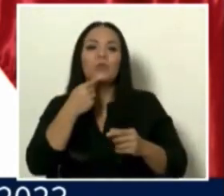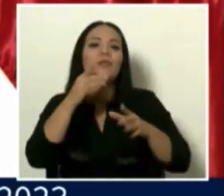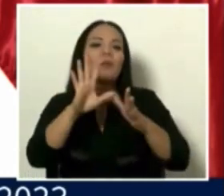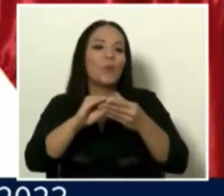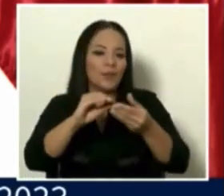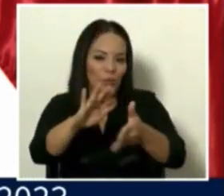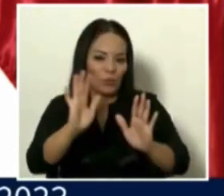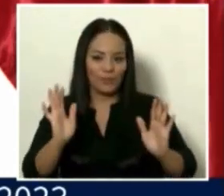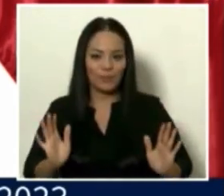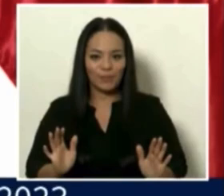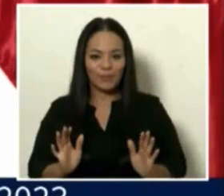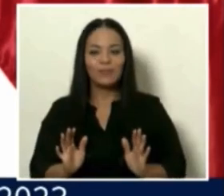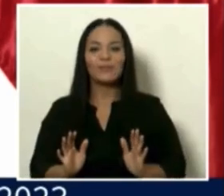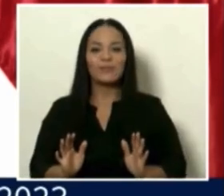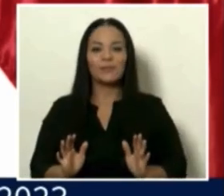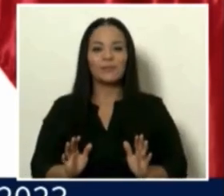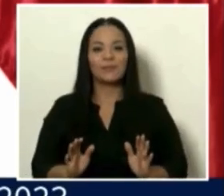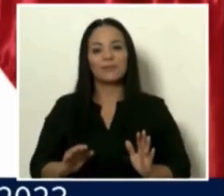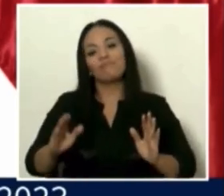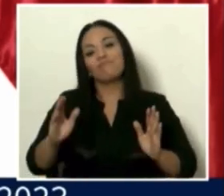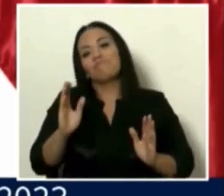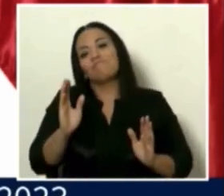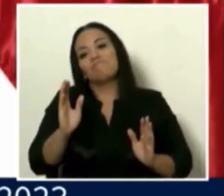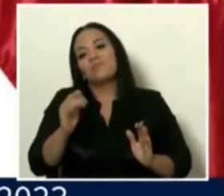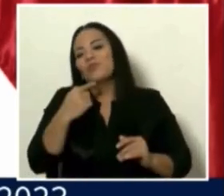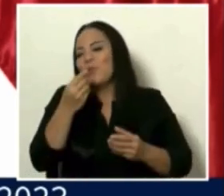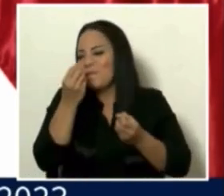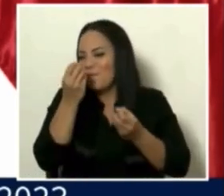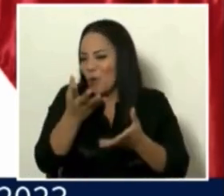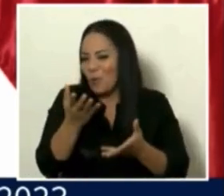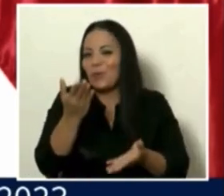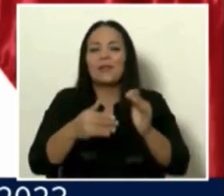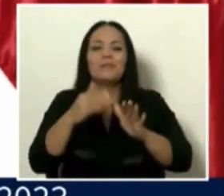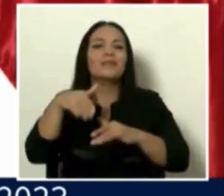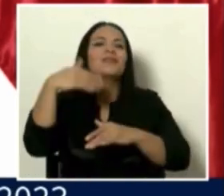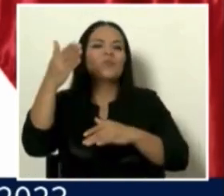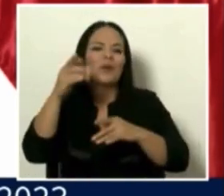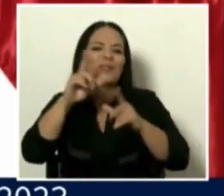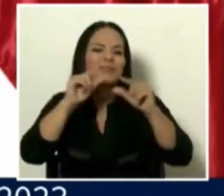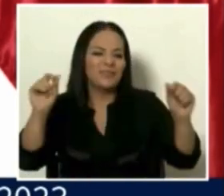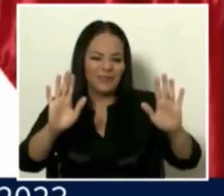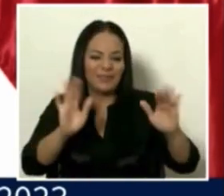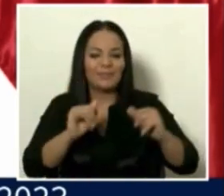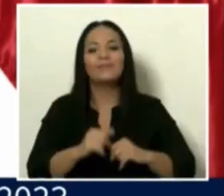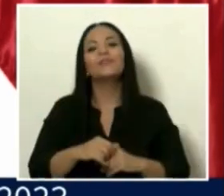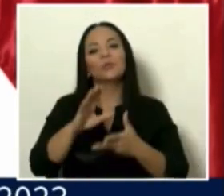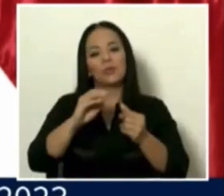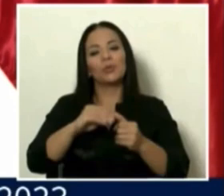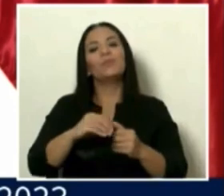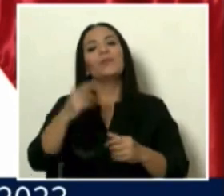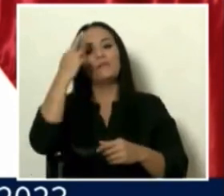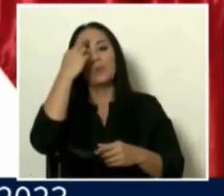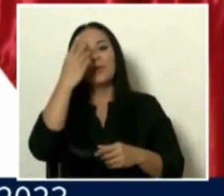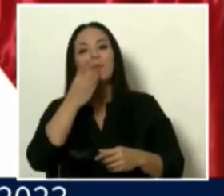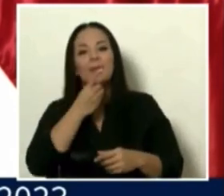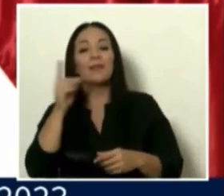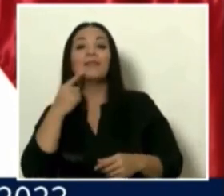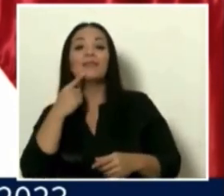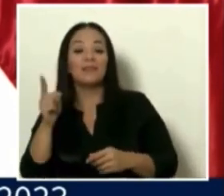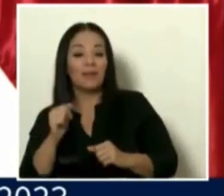alguien de alguna persona creativa vaya a inventar cuentos. Entonces, el gobierno dominicano nos dijo, la